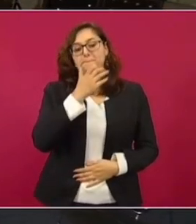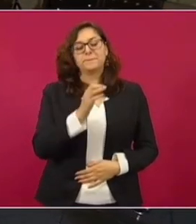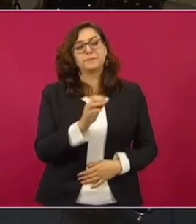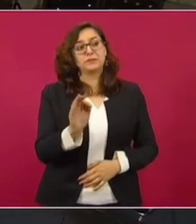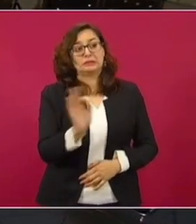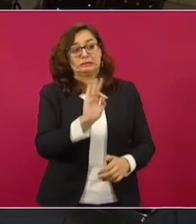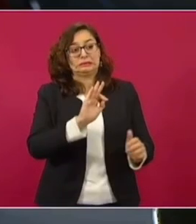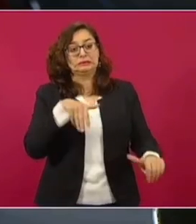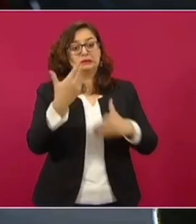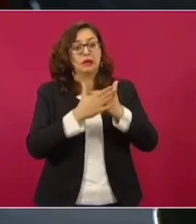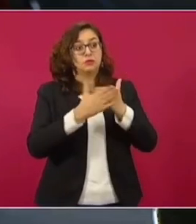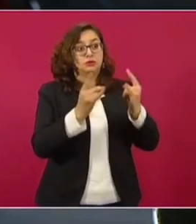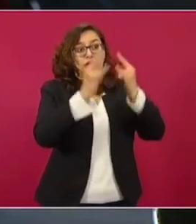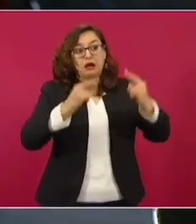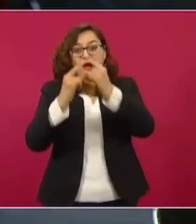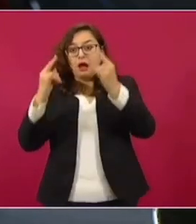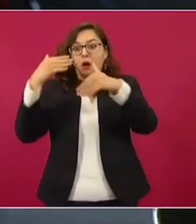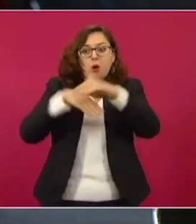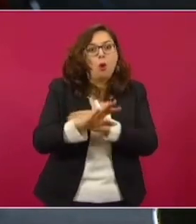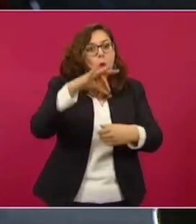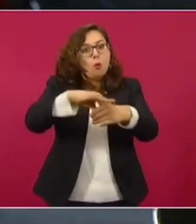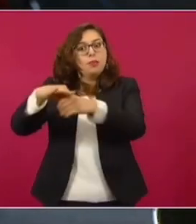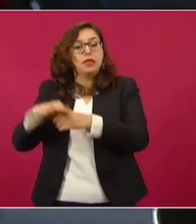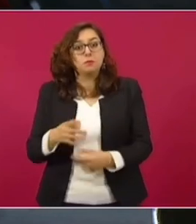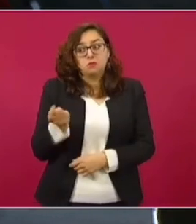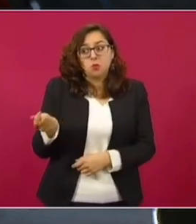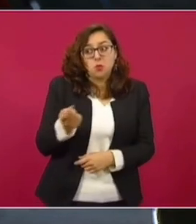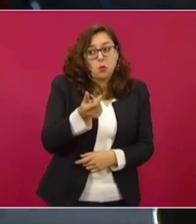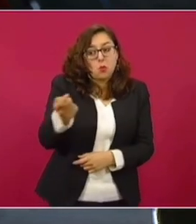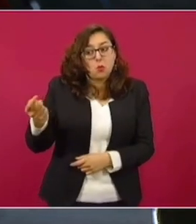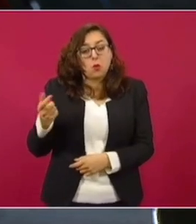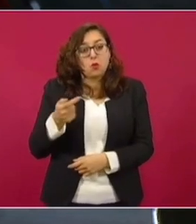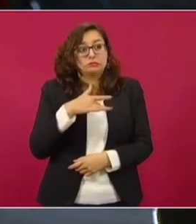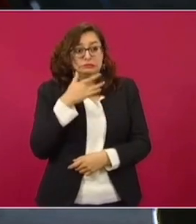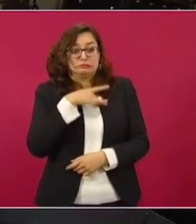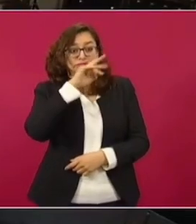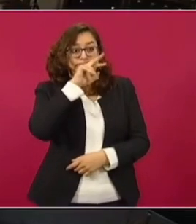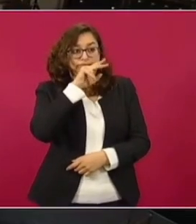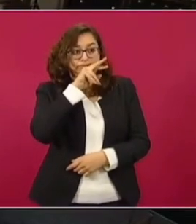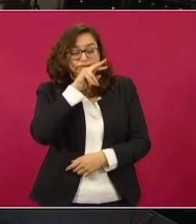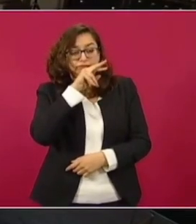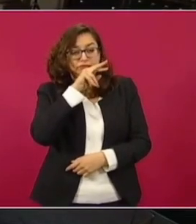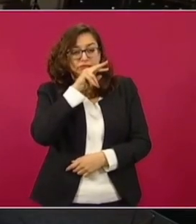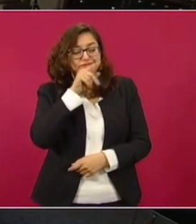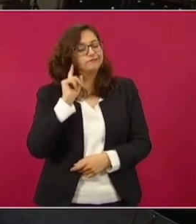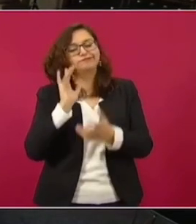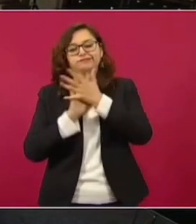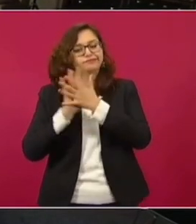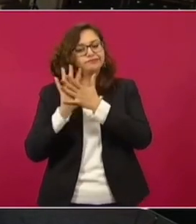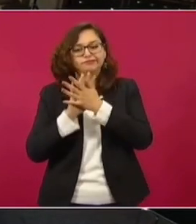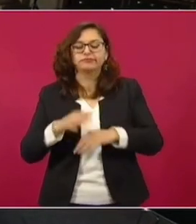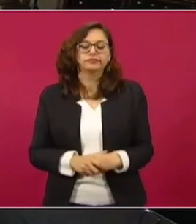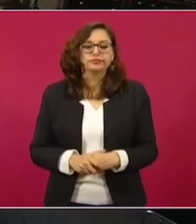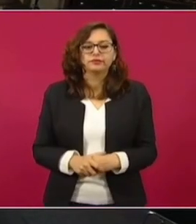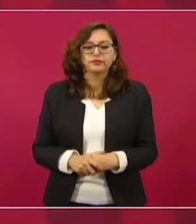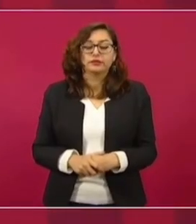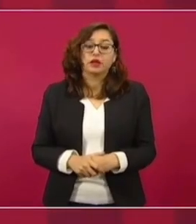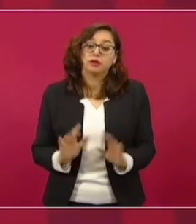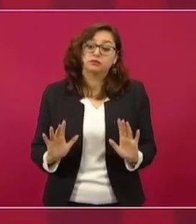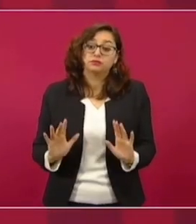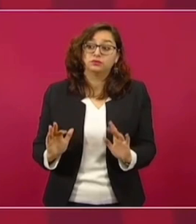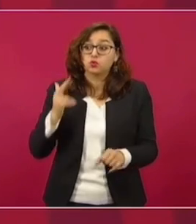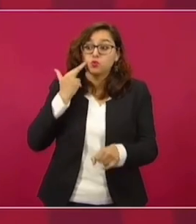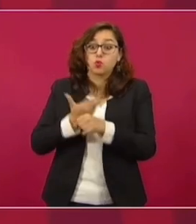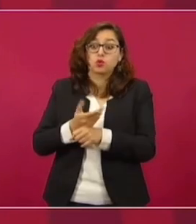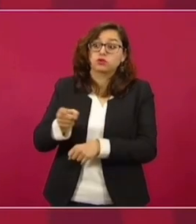casillas por parte del Instituto Nacional Electoral, o ellos tendrían la obligación de instalar el 100% independientemente de los recursos? Pues esa es responsabilidad de ellos,